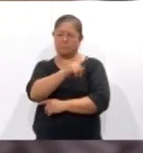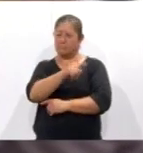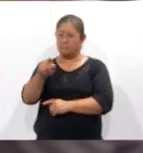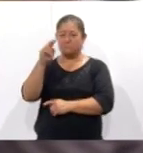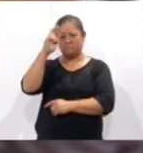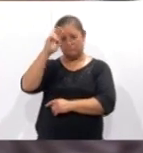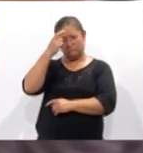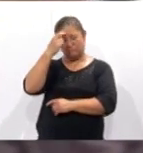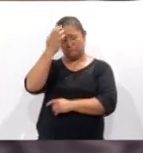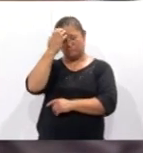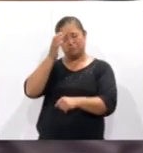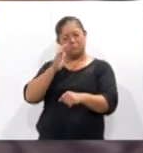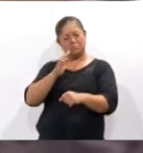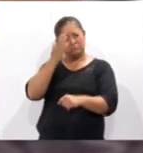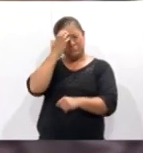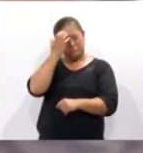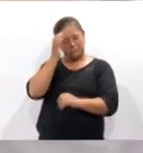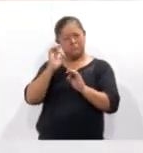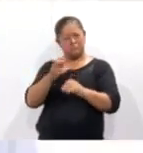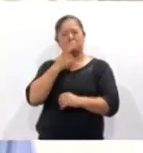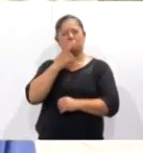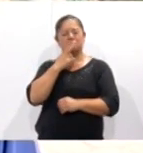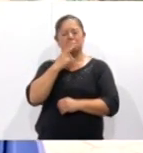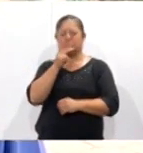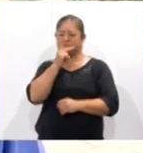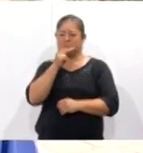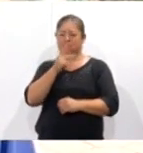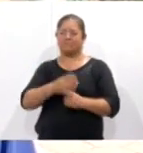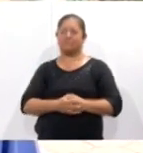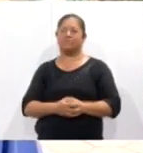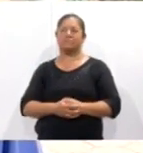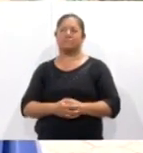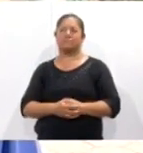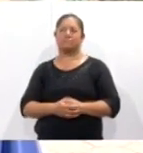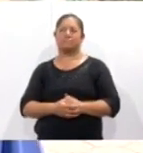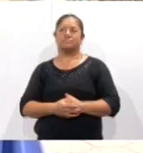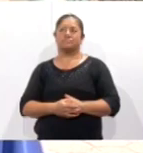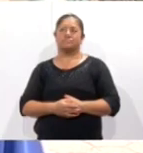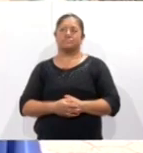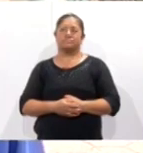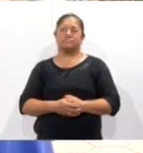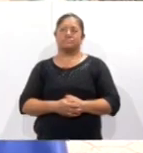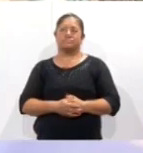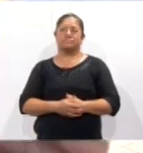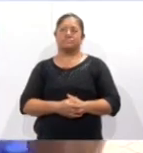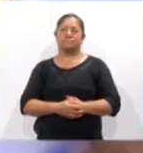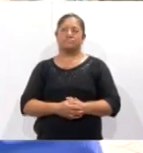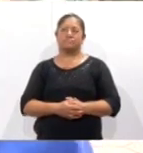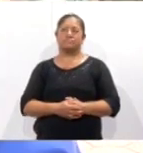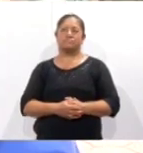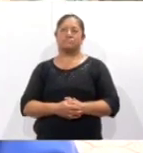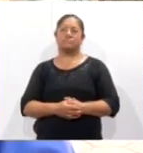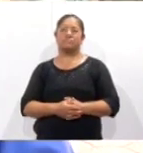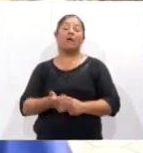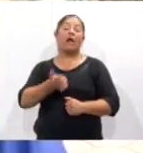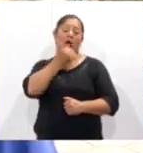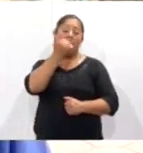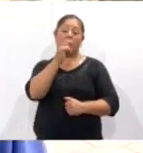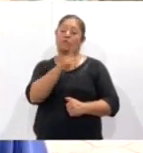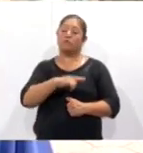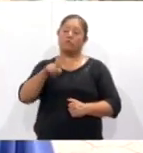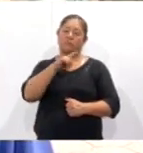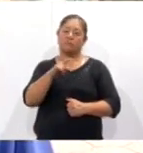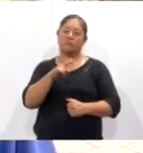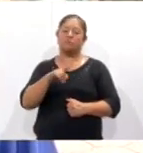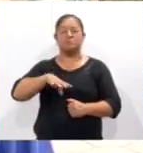reconocieron el uso cotidiano de algunas palabras. De que los alumnos trataran de